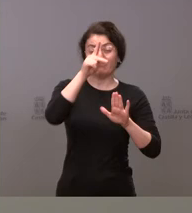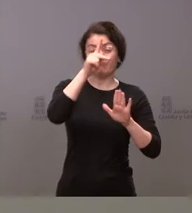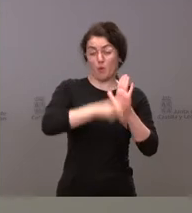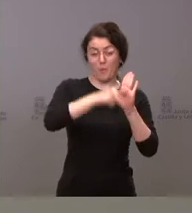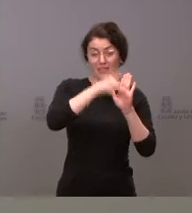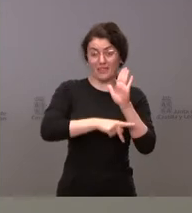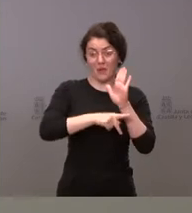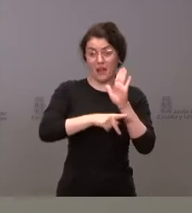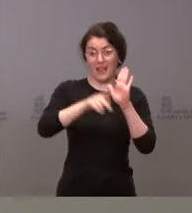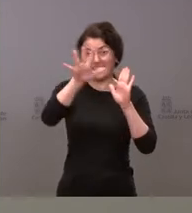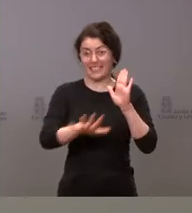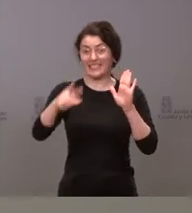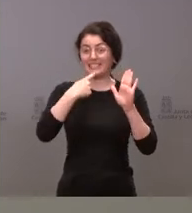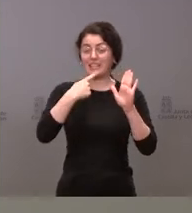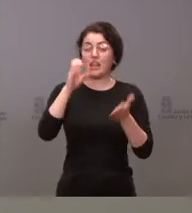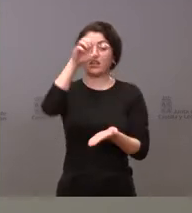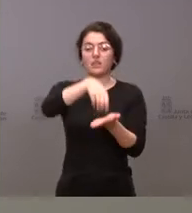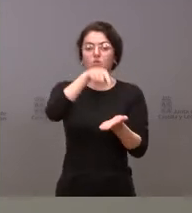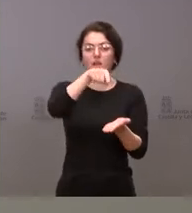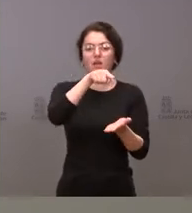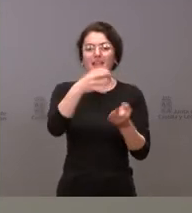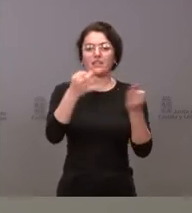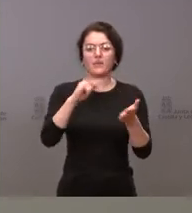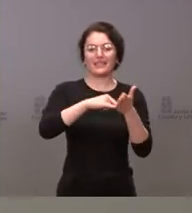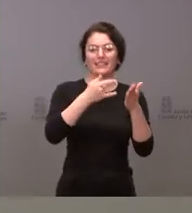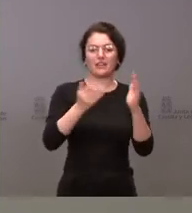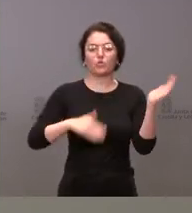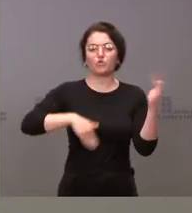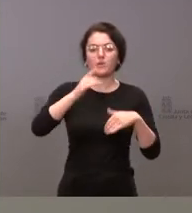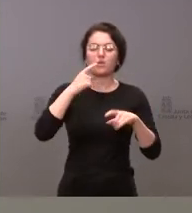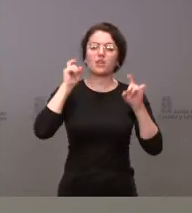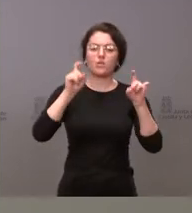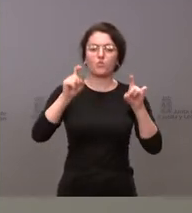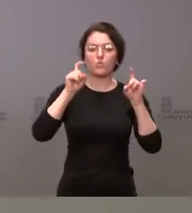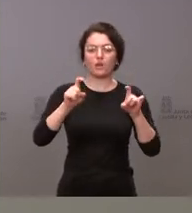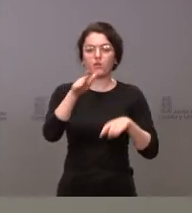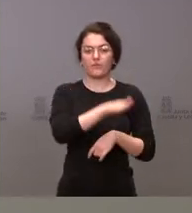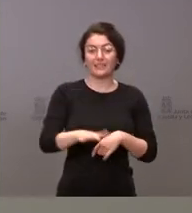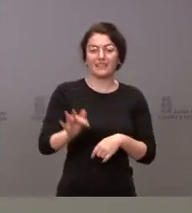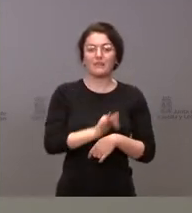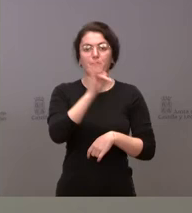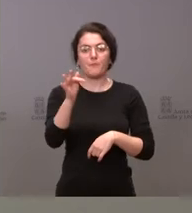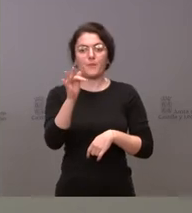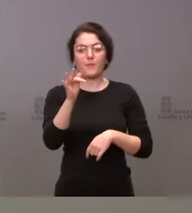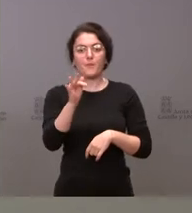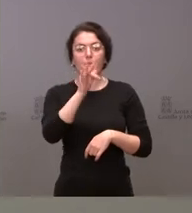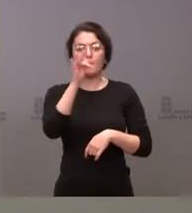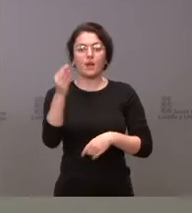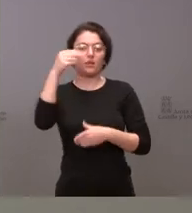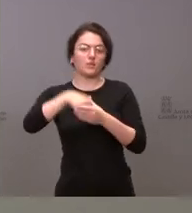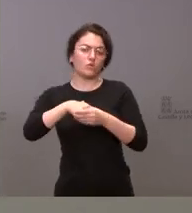centros tiene que estar constituido la formación de técnicos superiores de educación infantil y también unas horas del cuerpo de maestro.